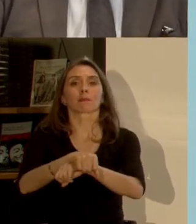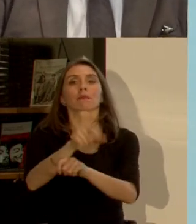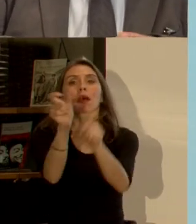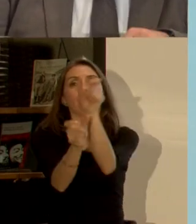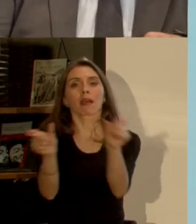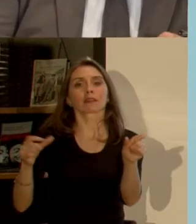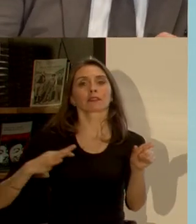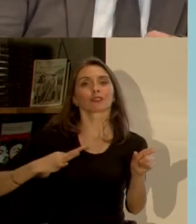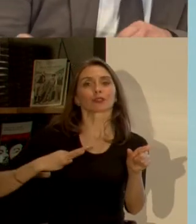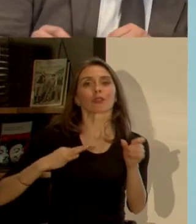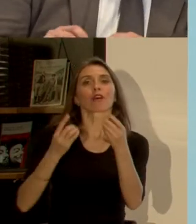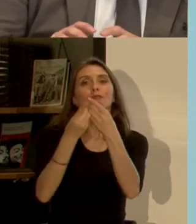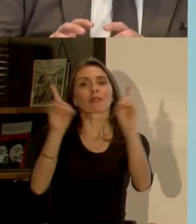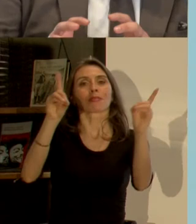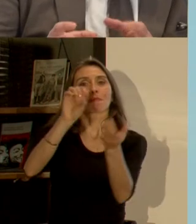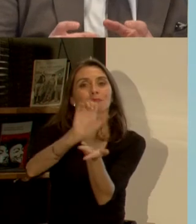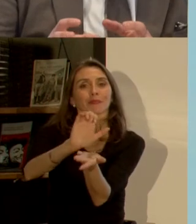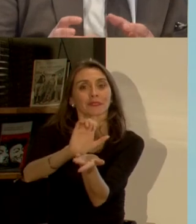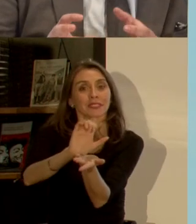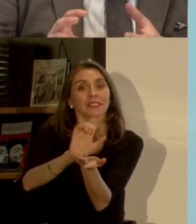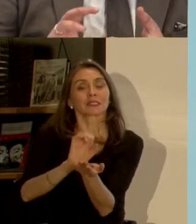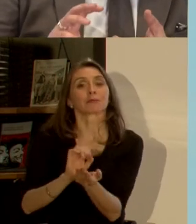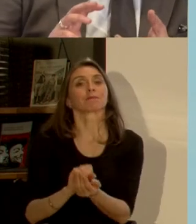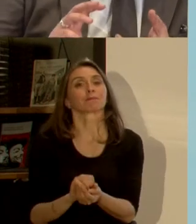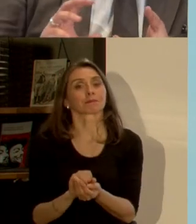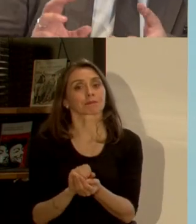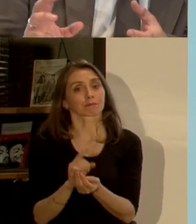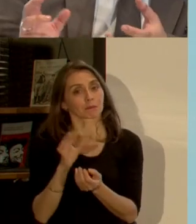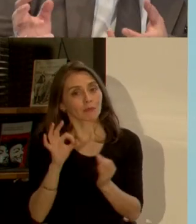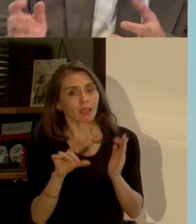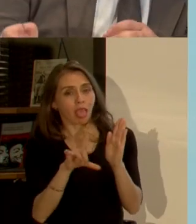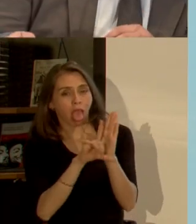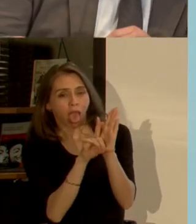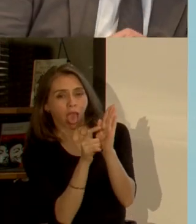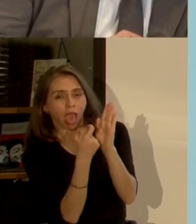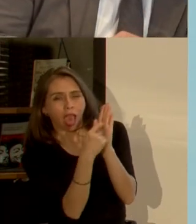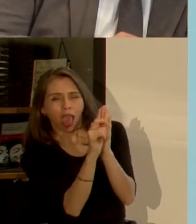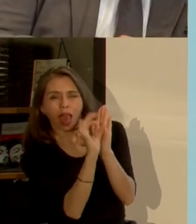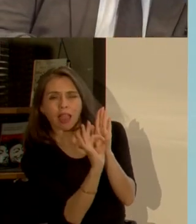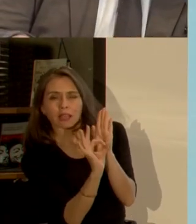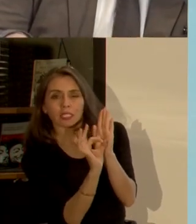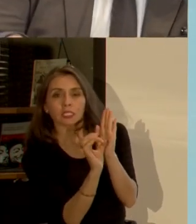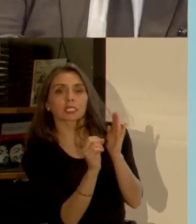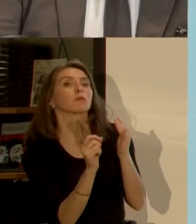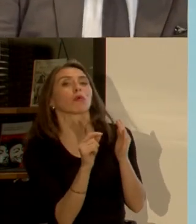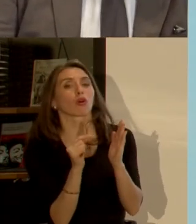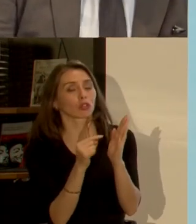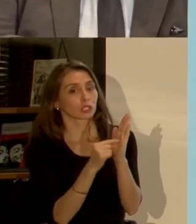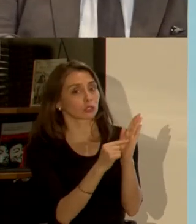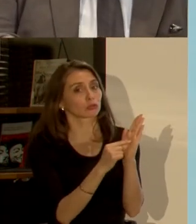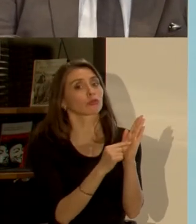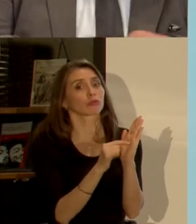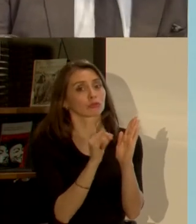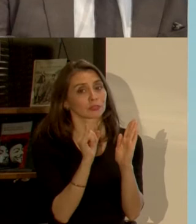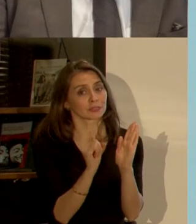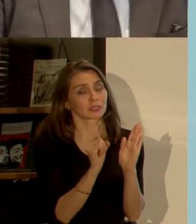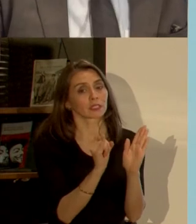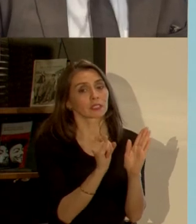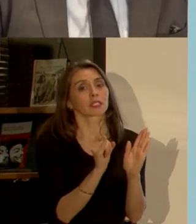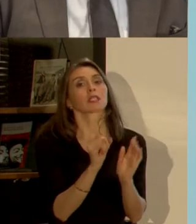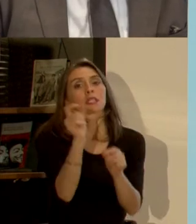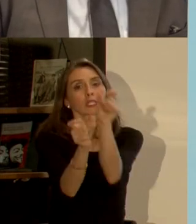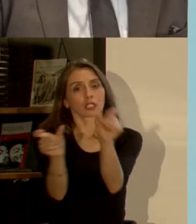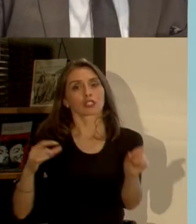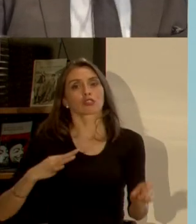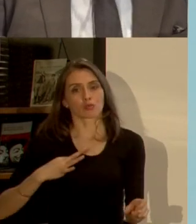y lo no aceptable lo legítimo todo eso tiene mucho que decir por supuesto en las